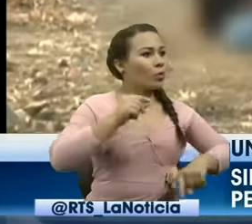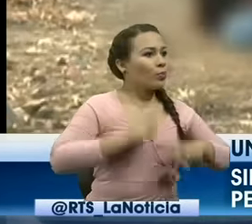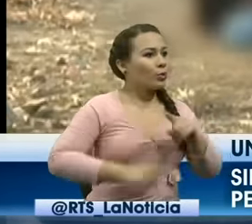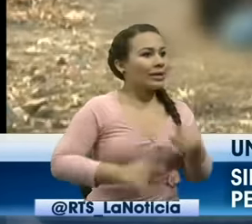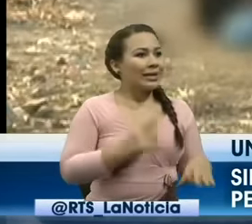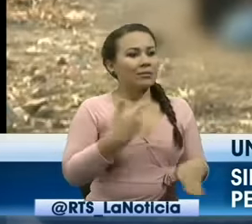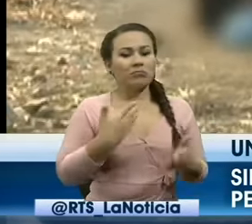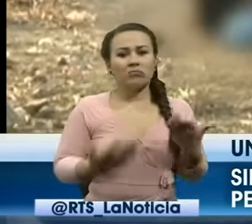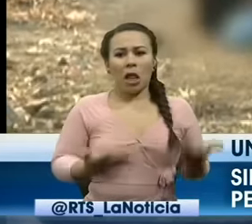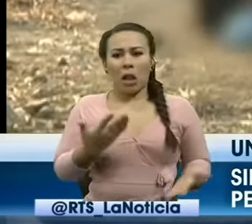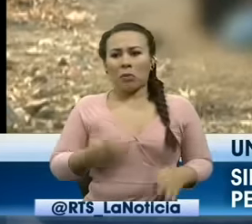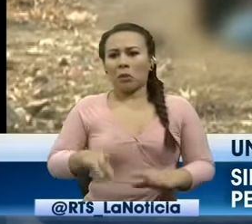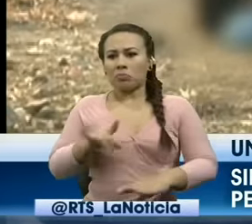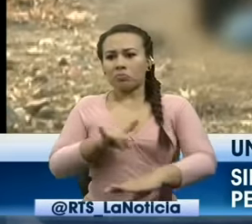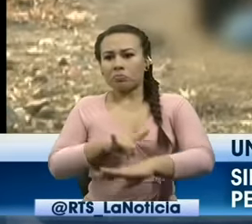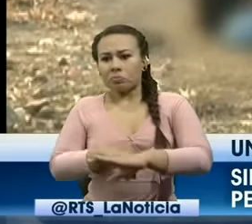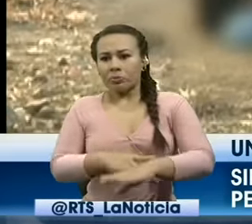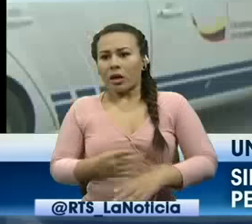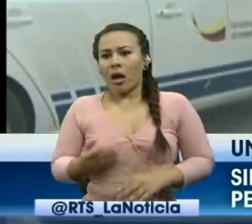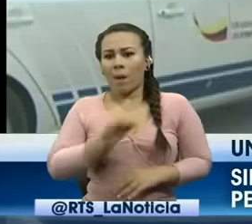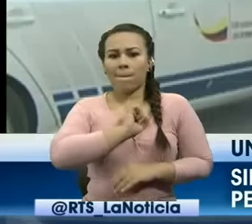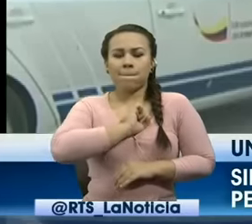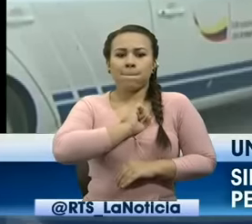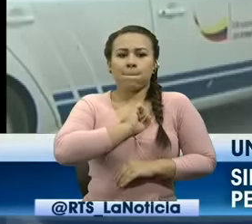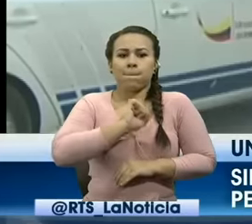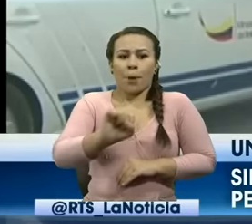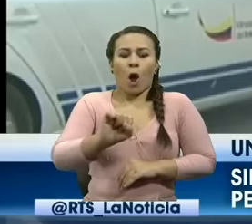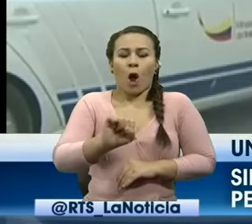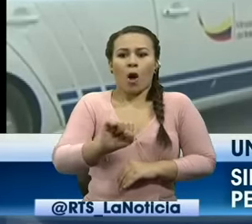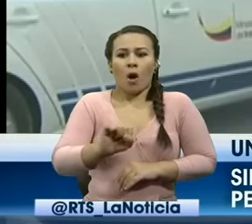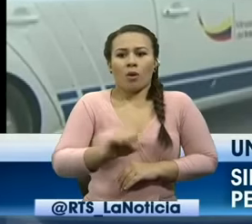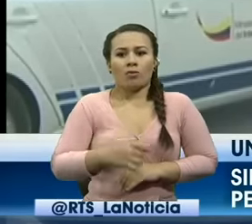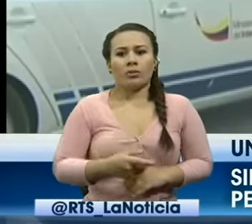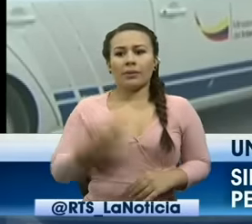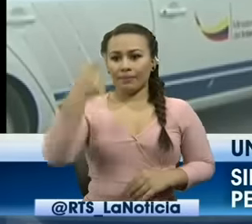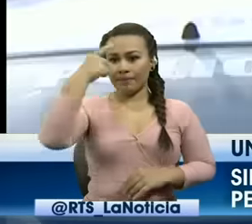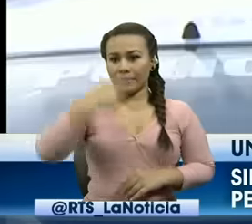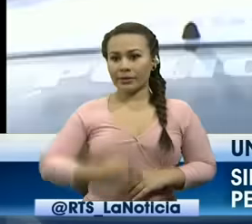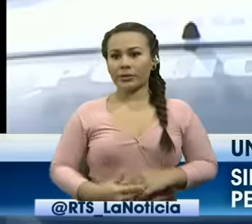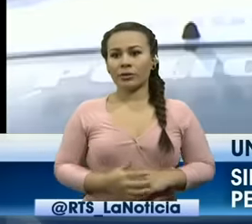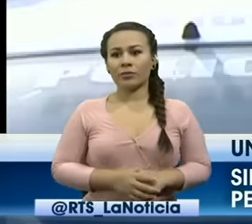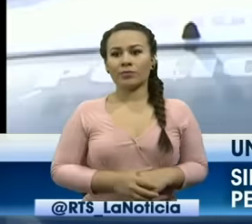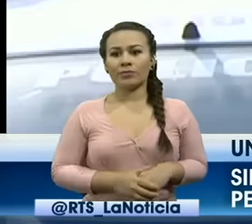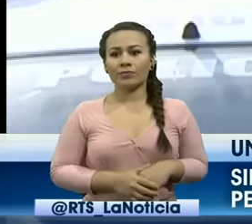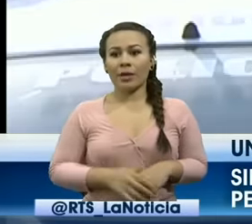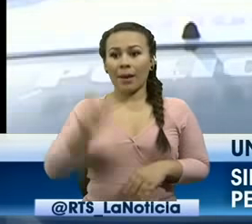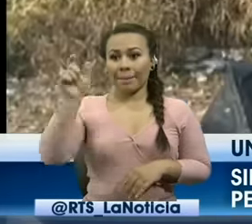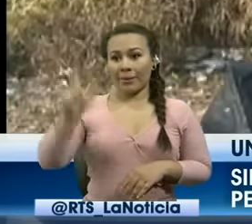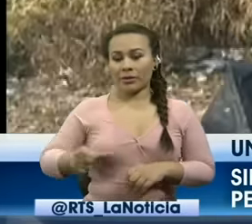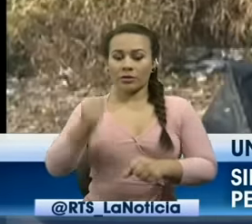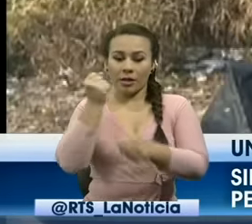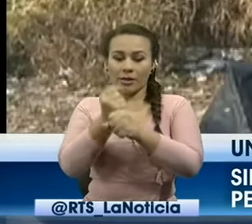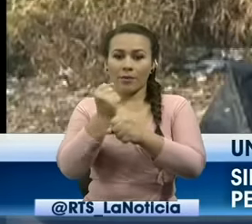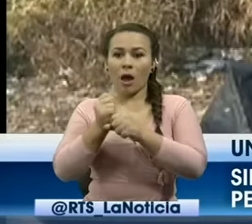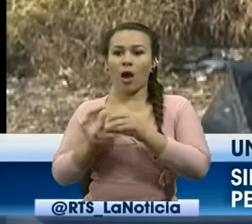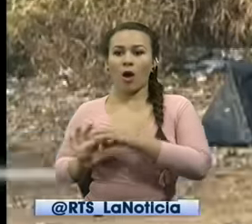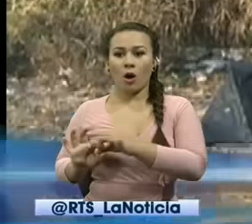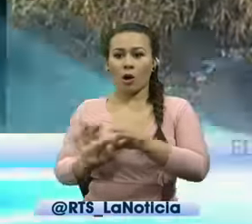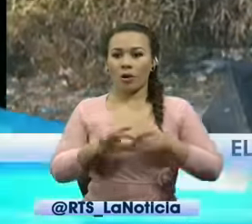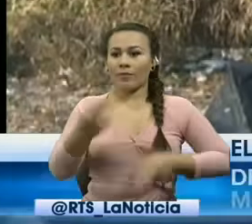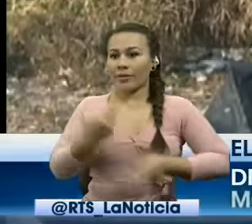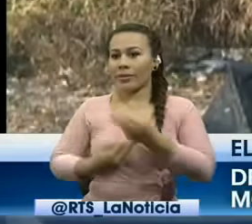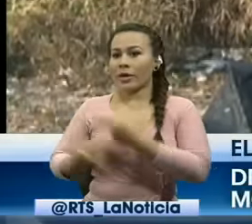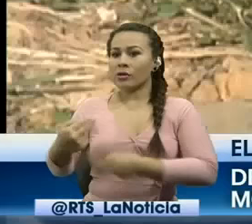posiblemente es de un paro cardíaco que ha sufrido el ciudadano indicado la víctima se ganaba la vida colaborando con los